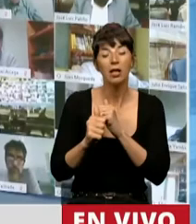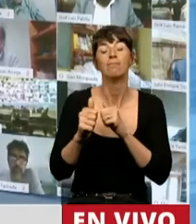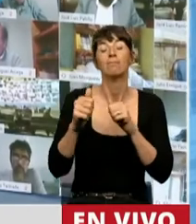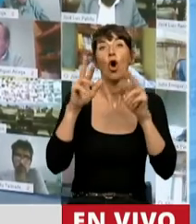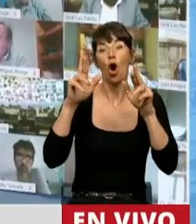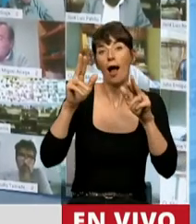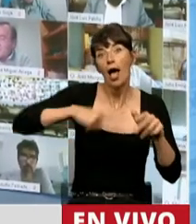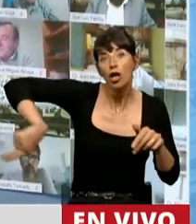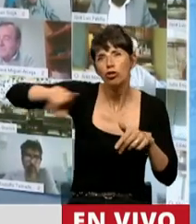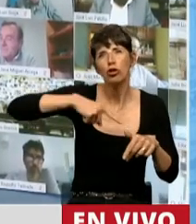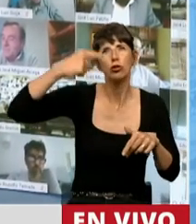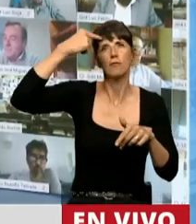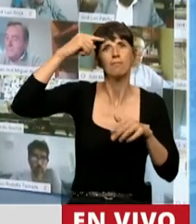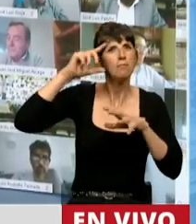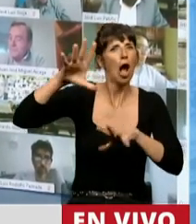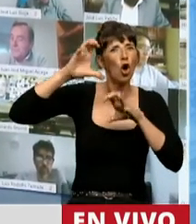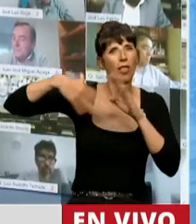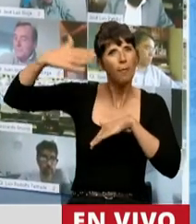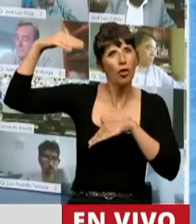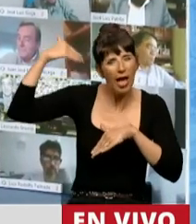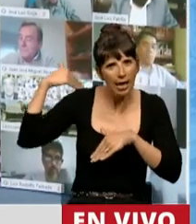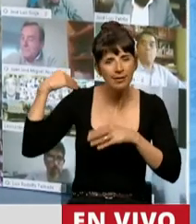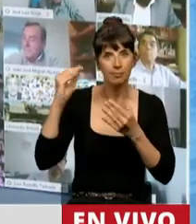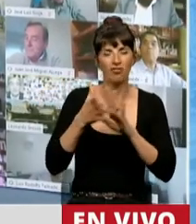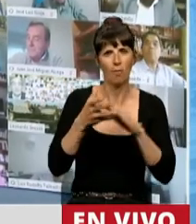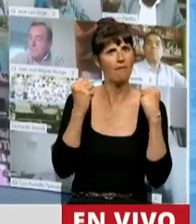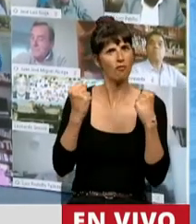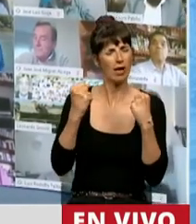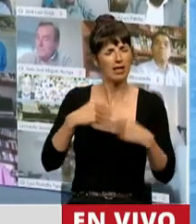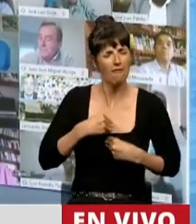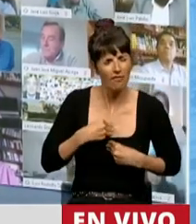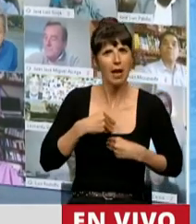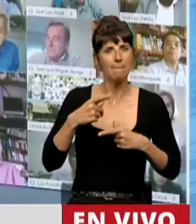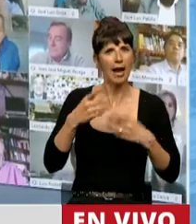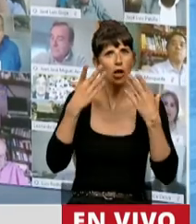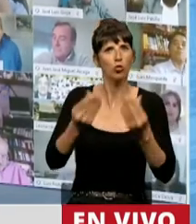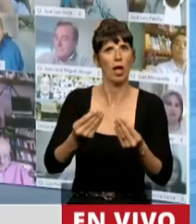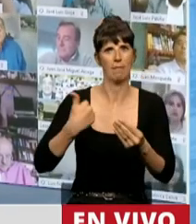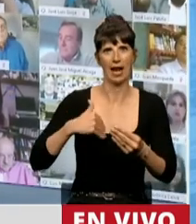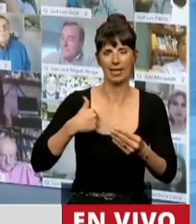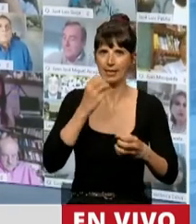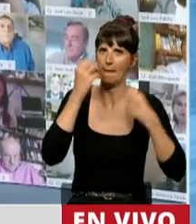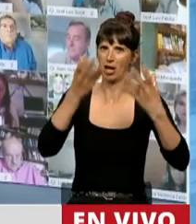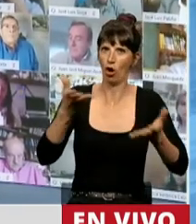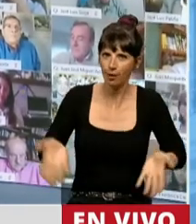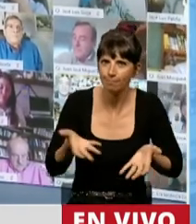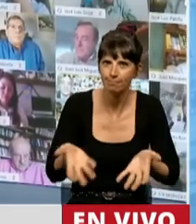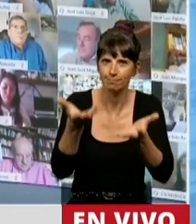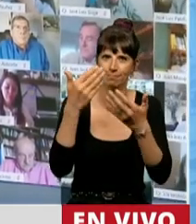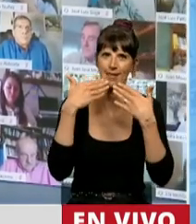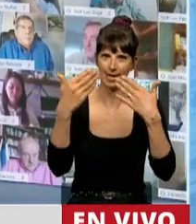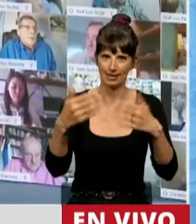gestas la fuerza y la fe para unirnos todos los argentinos y sacar a nuestro país adelante. Muchas gracias, señor Presidente.